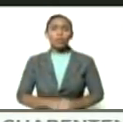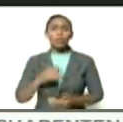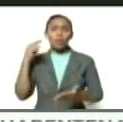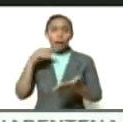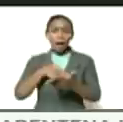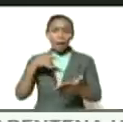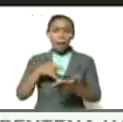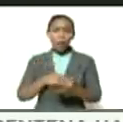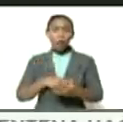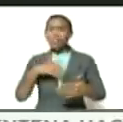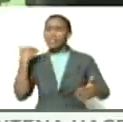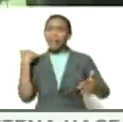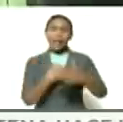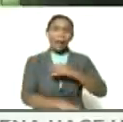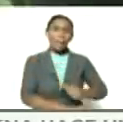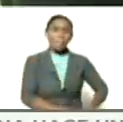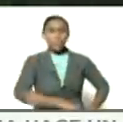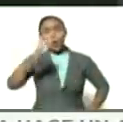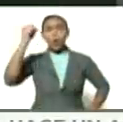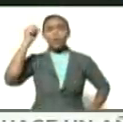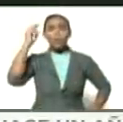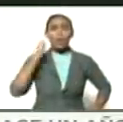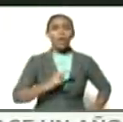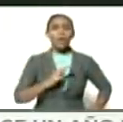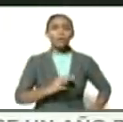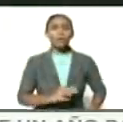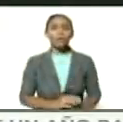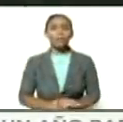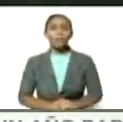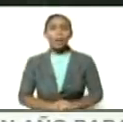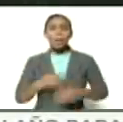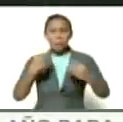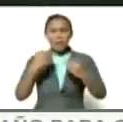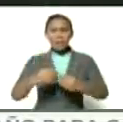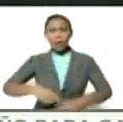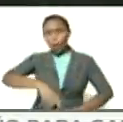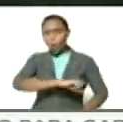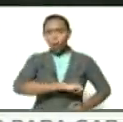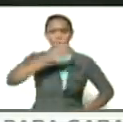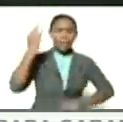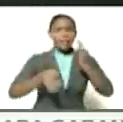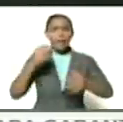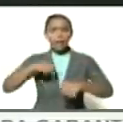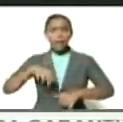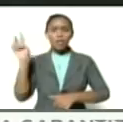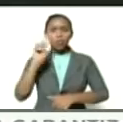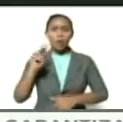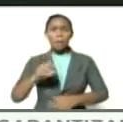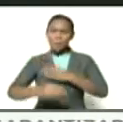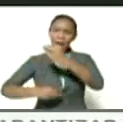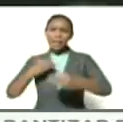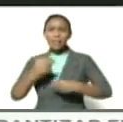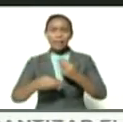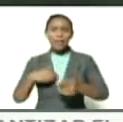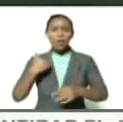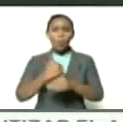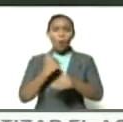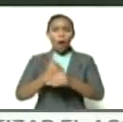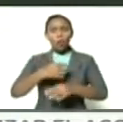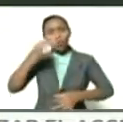sacar la espada de Bolívar para hacer justicia en Venezuela para hacer justicia